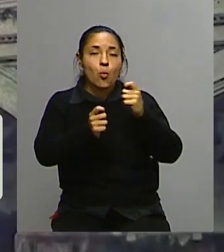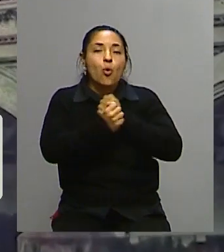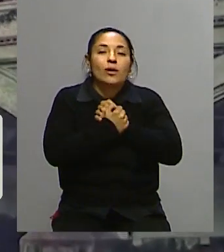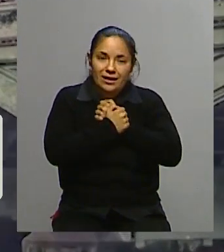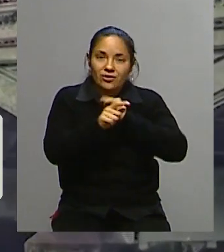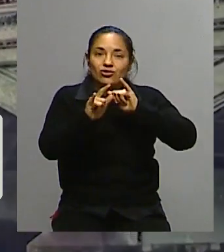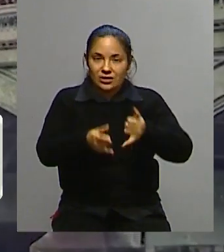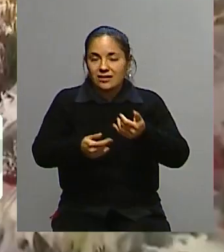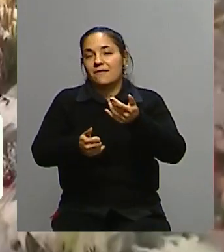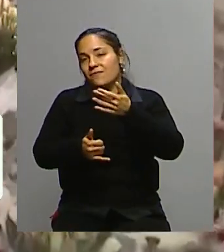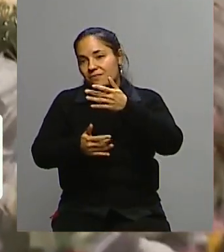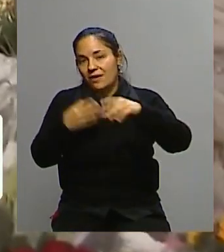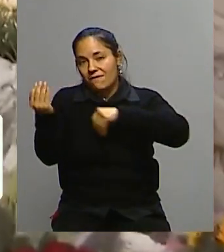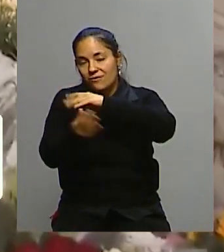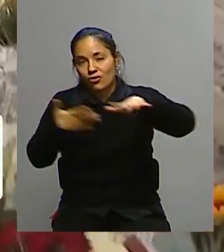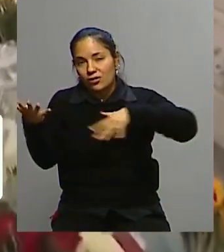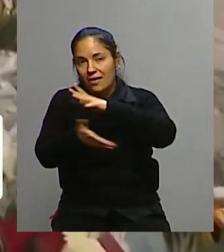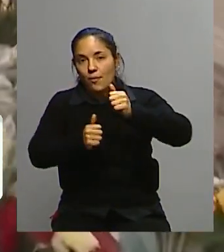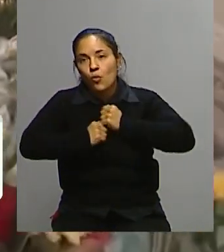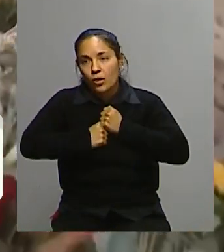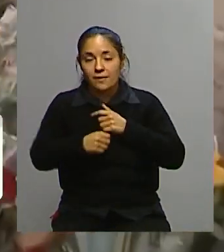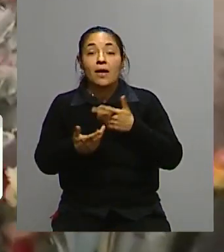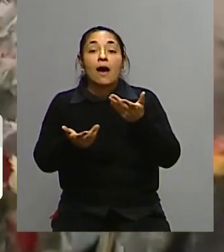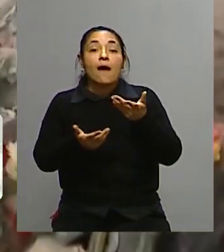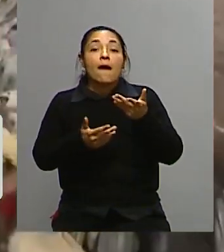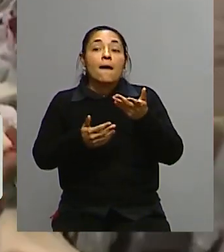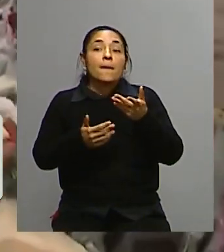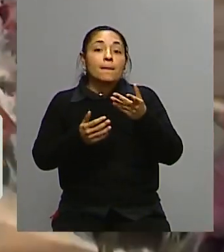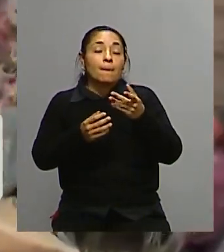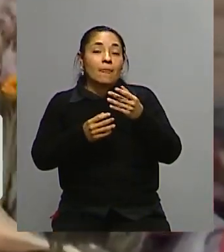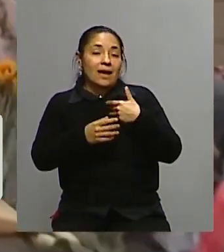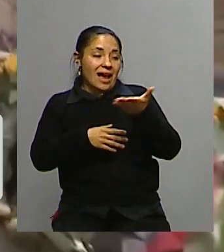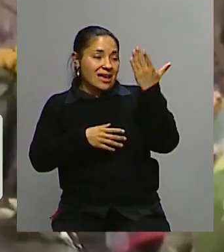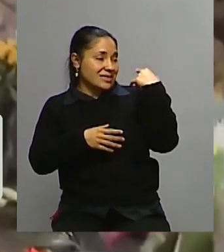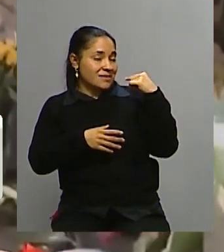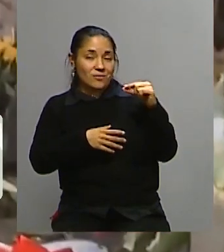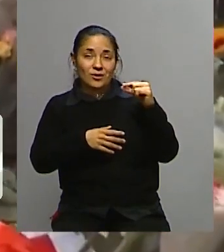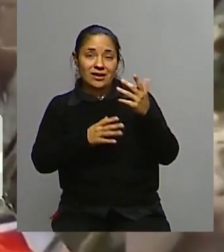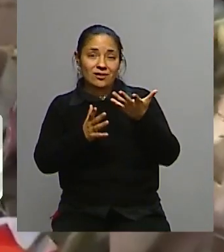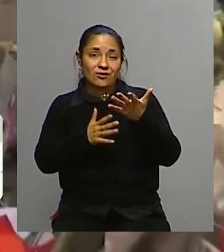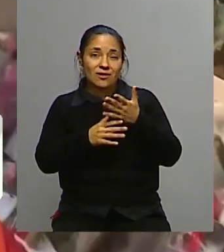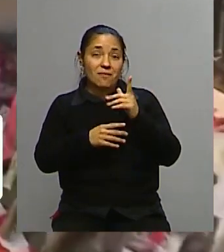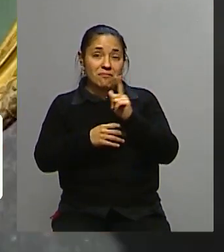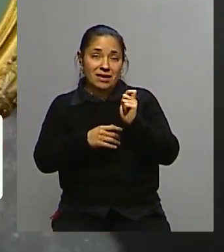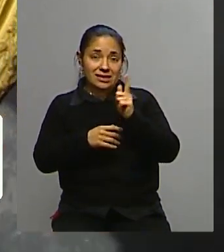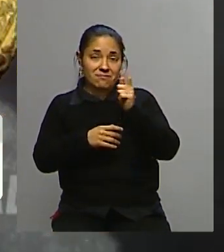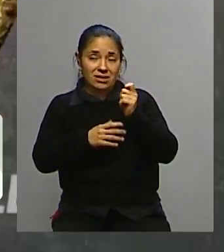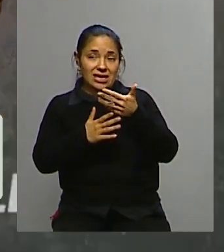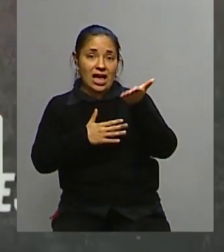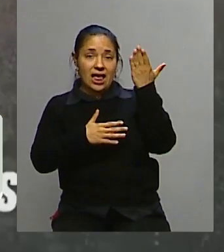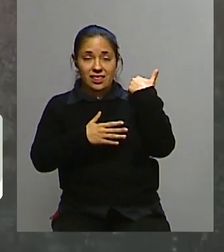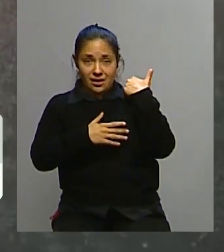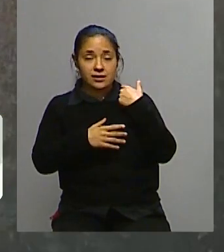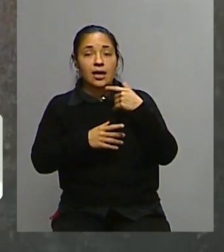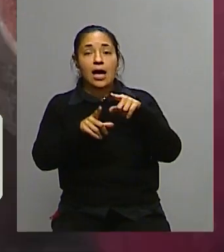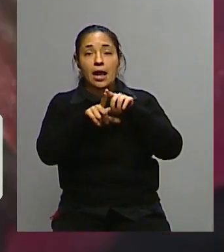familia donde hasta hace muy poquito, y estamos hablando de algunos pocos meses, el